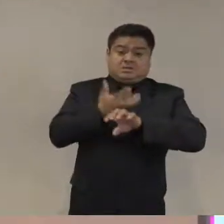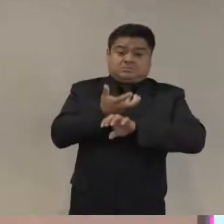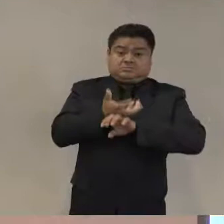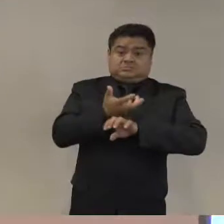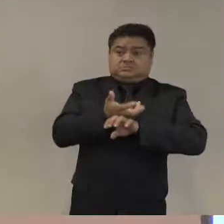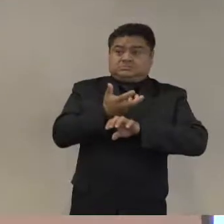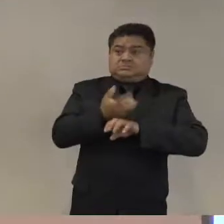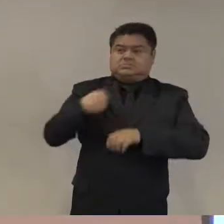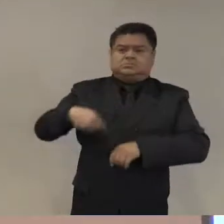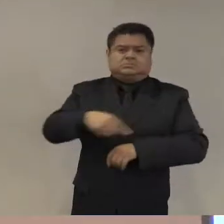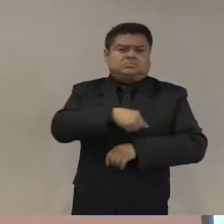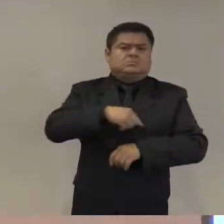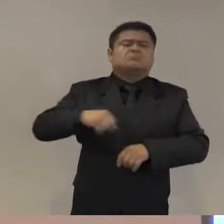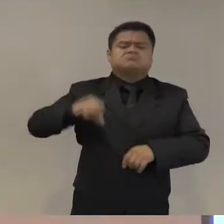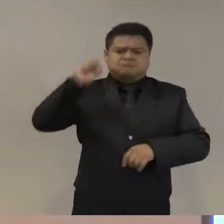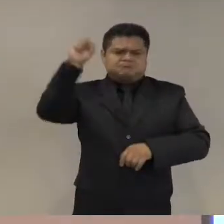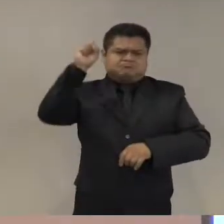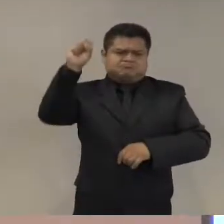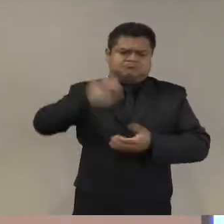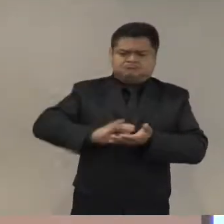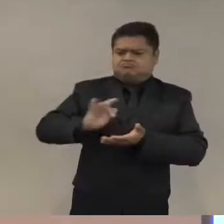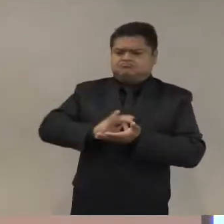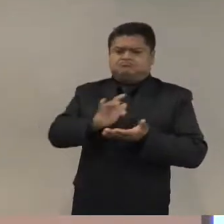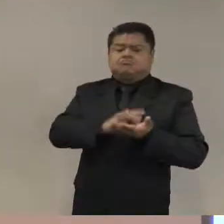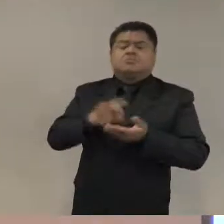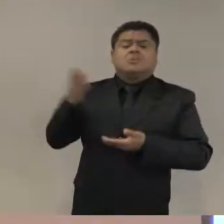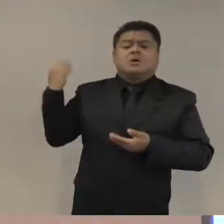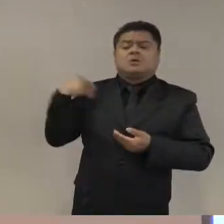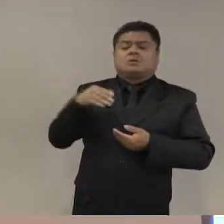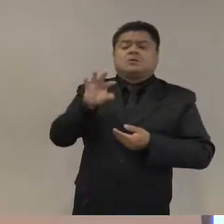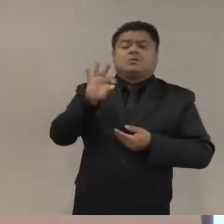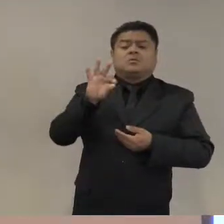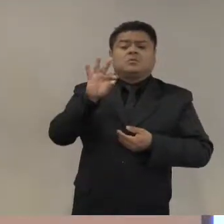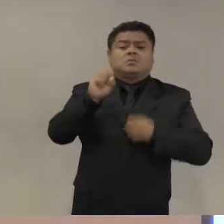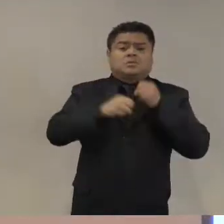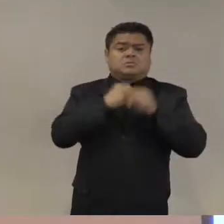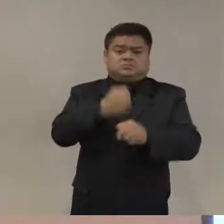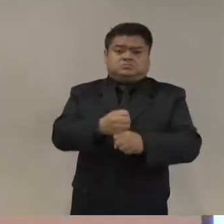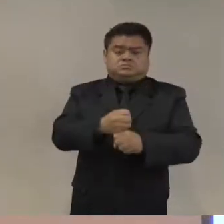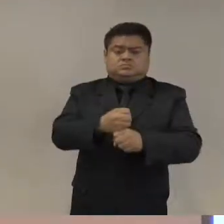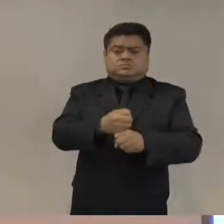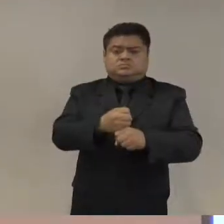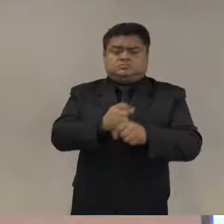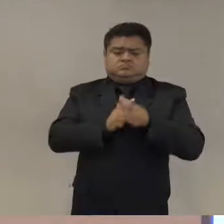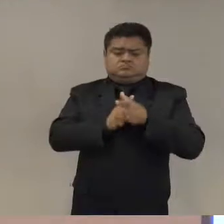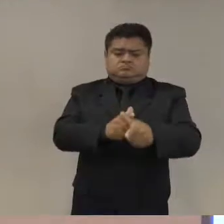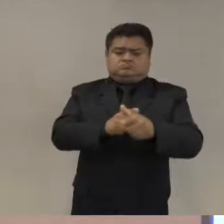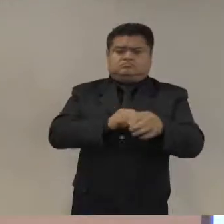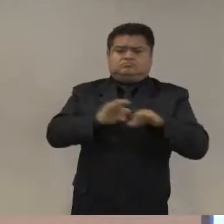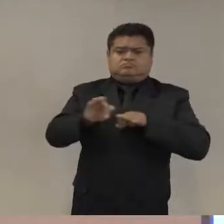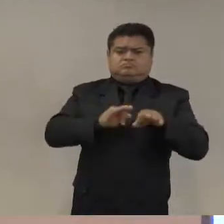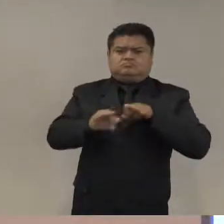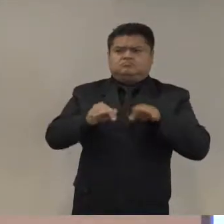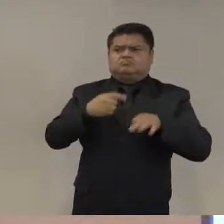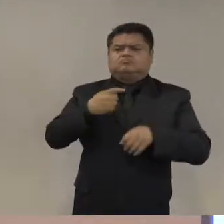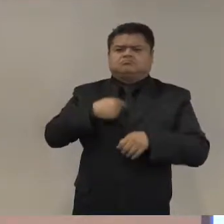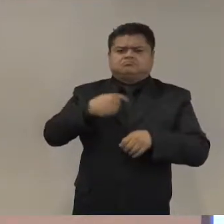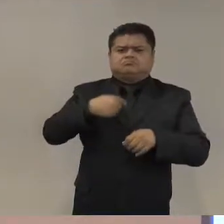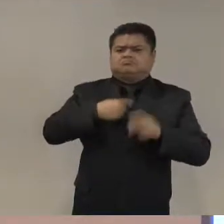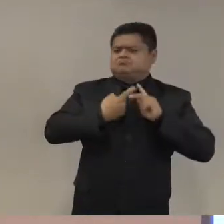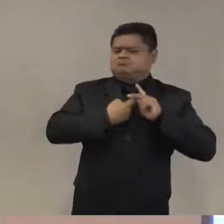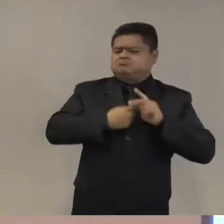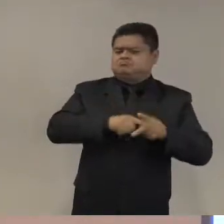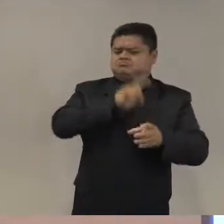hacemos mucho activismo también, que lleva como 40 años. Y ahí siempre he trabajado, en mi carrera